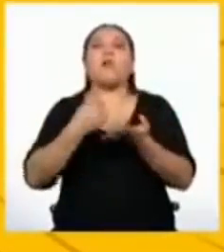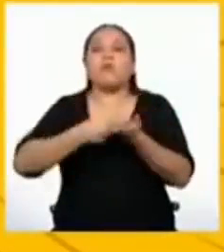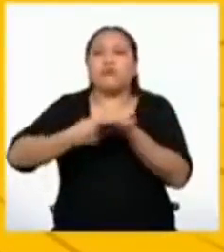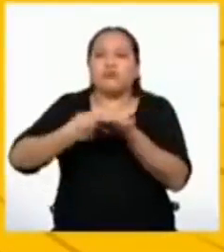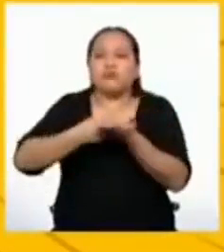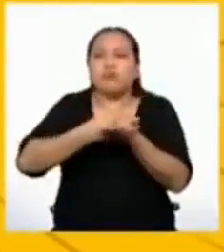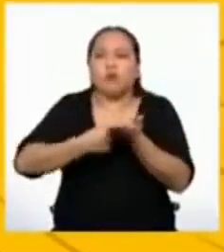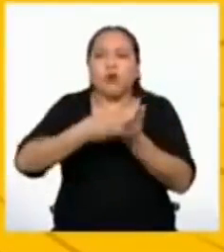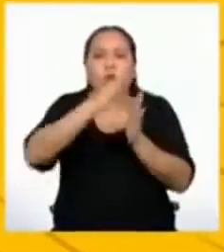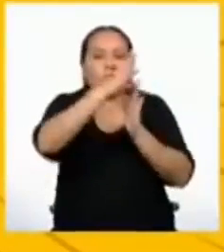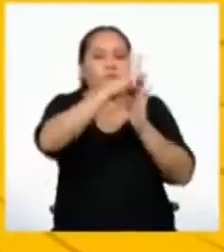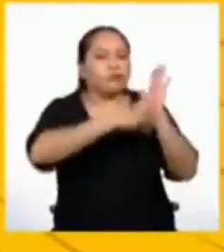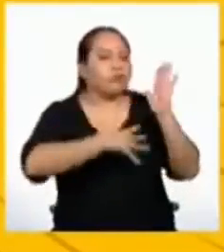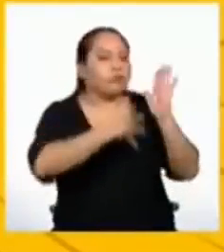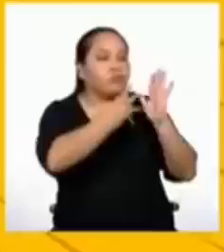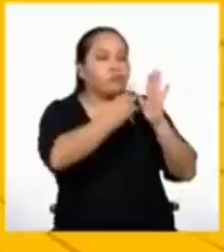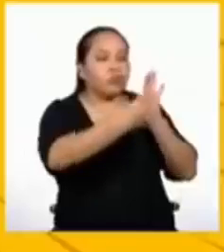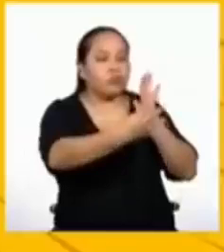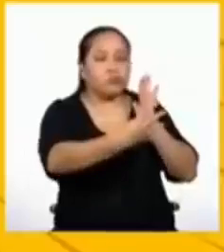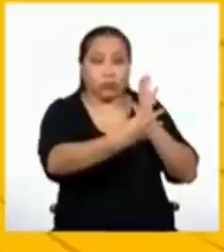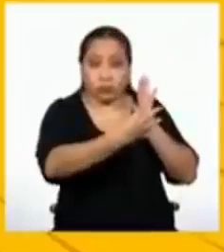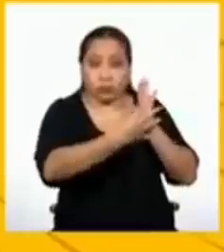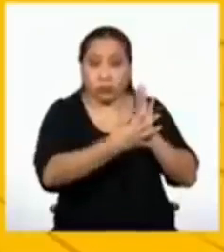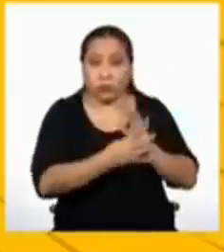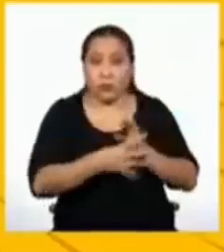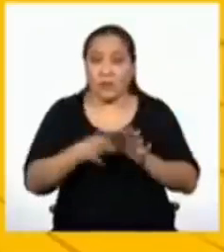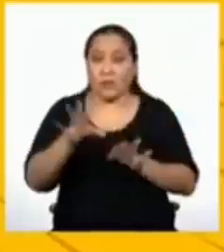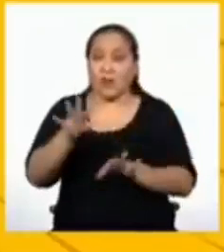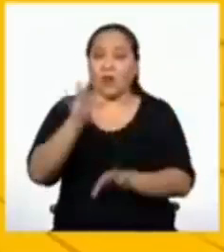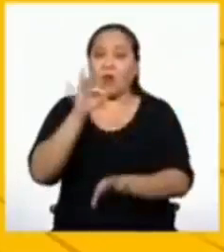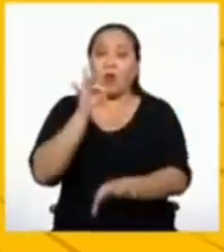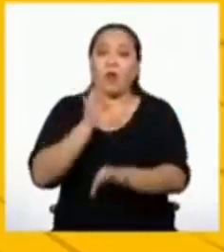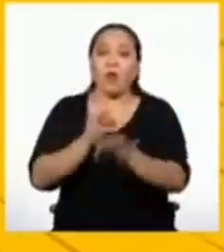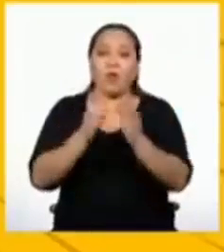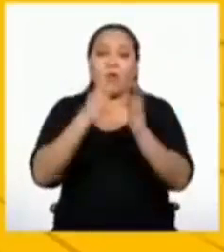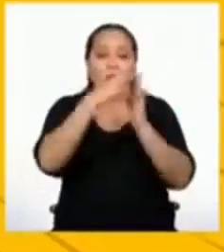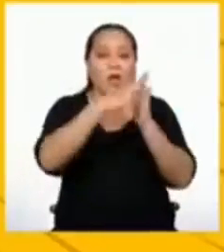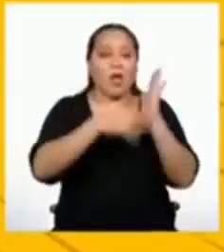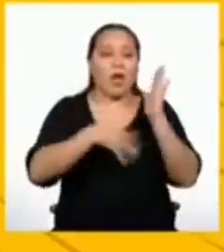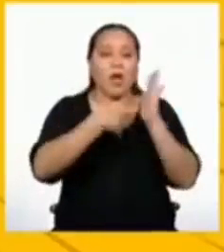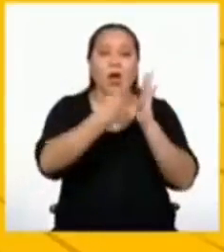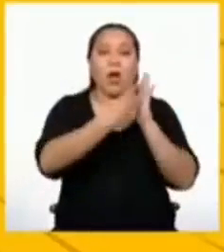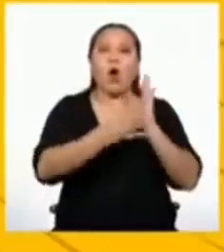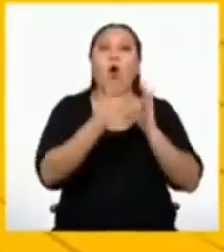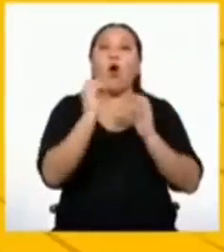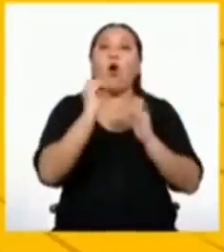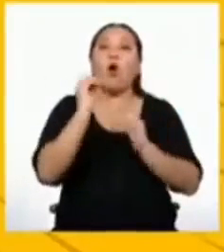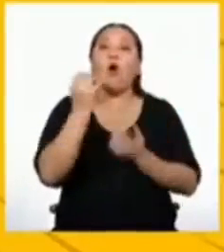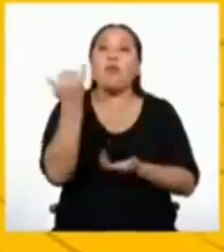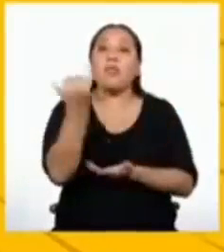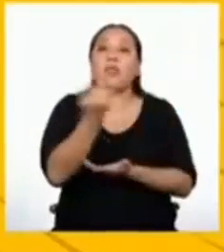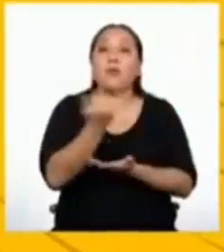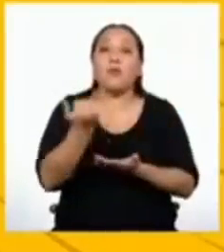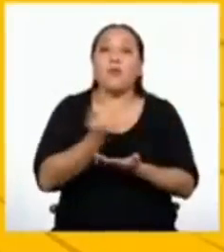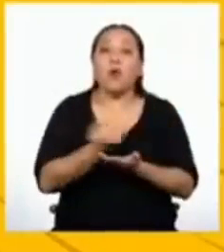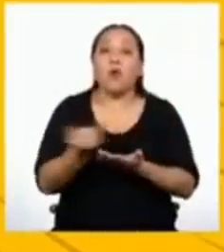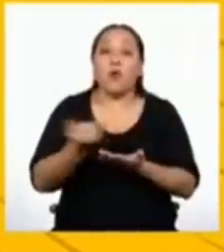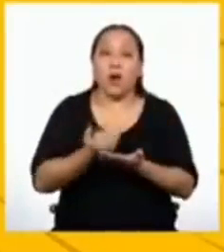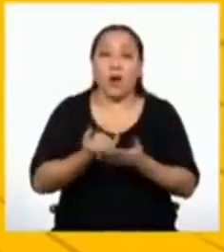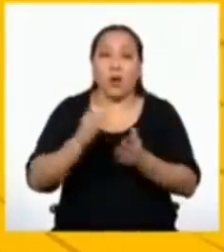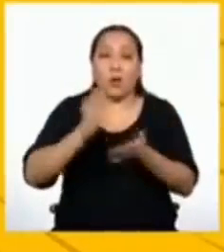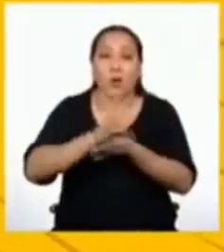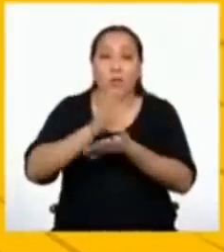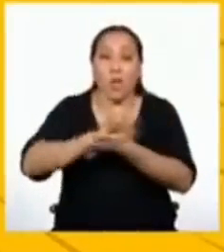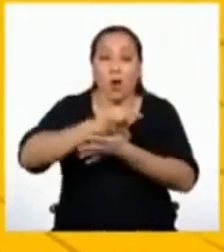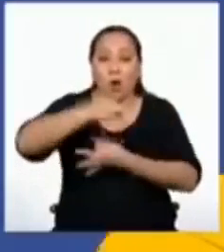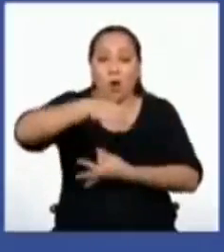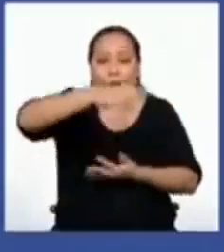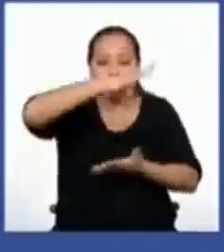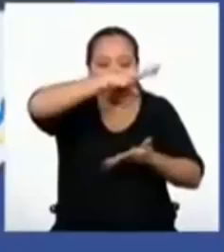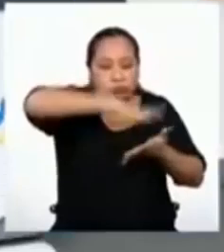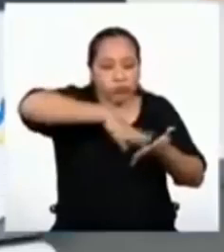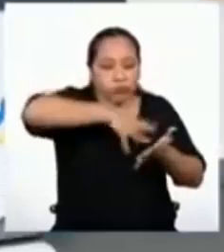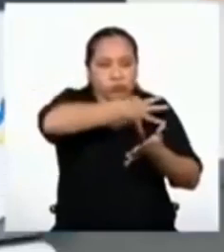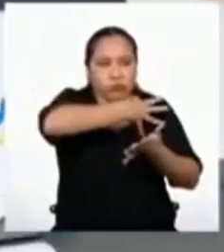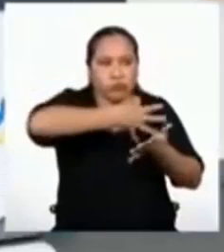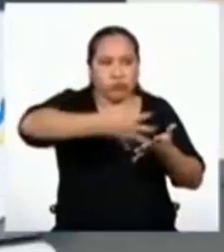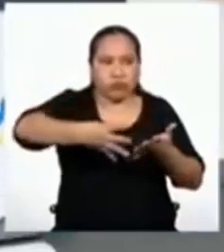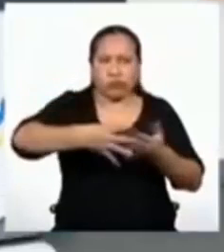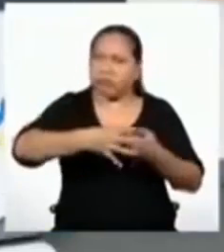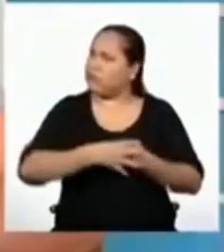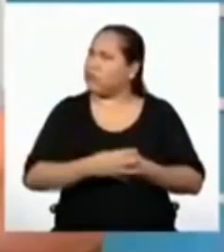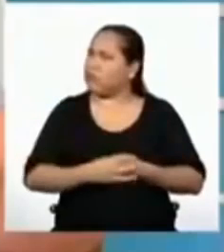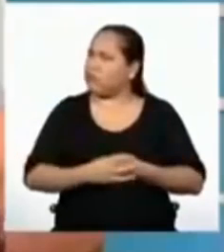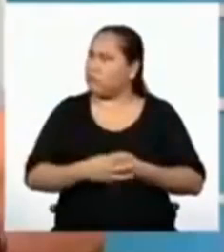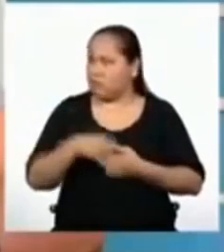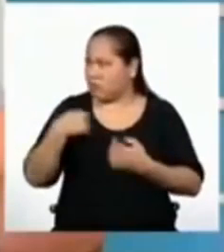deben cubrir con las fichas. Y se selecciona en el tablero o se dibuja en una hoja la cantidad de casillas establecidas. ¿Al